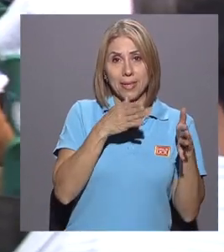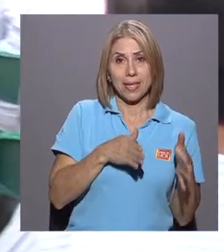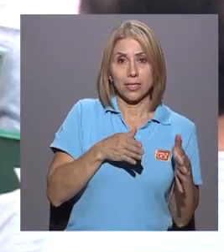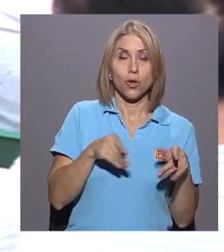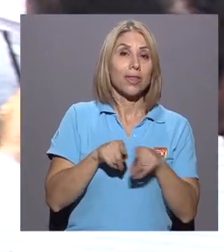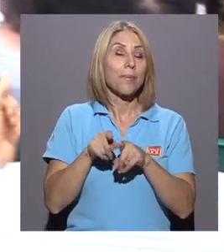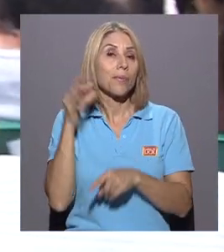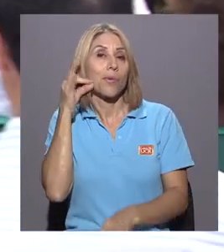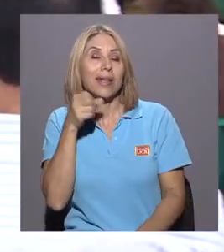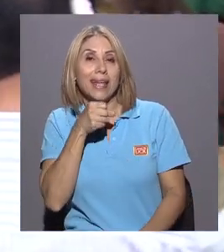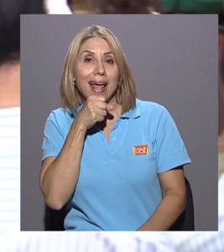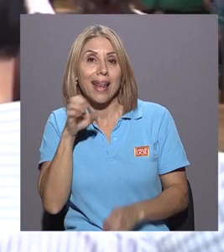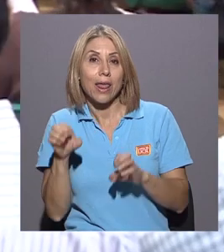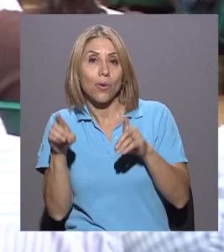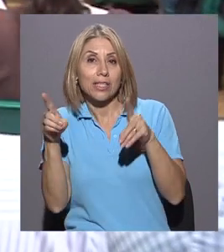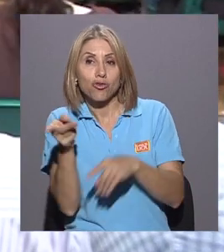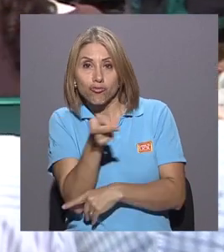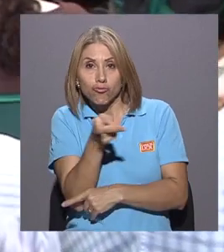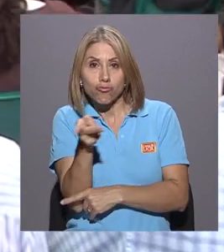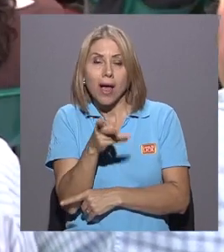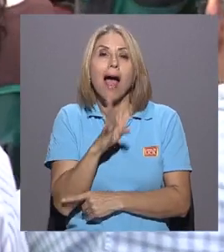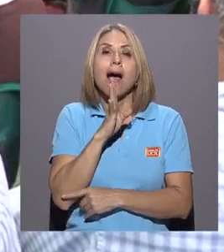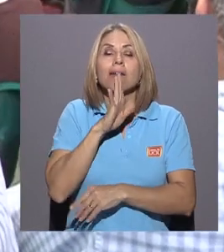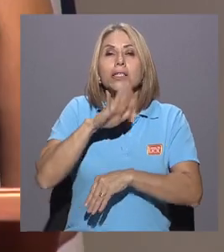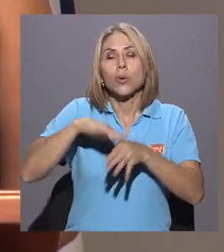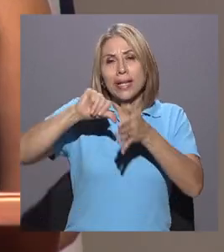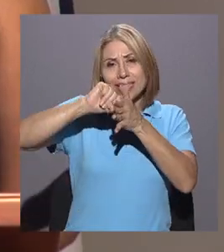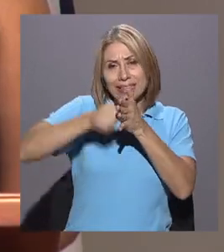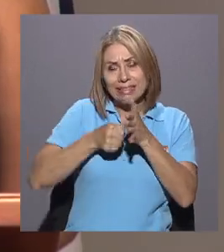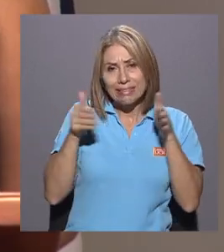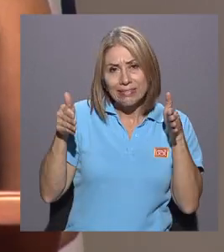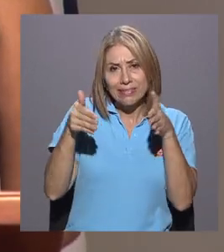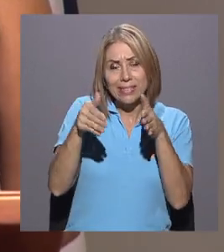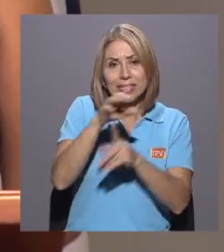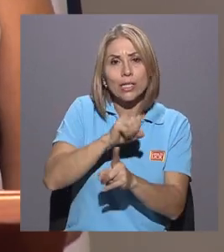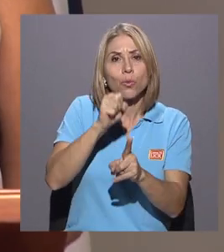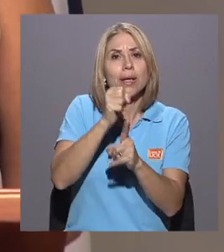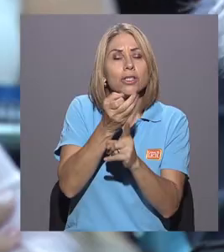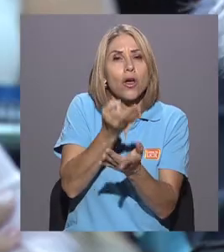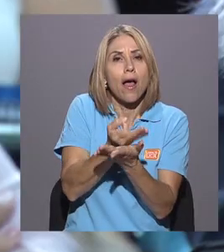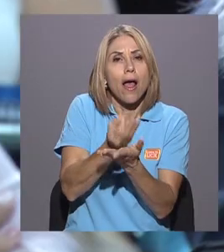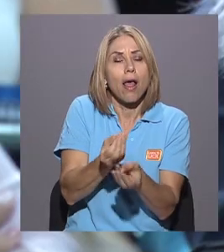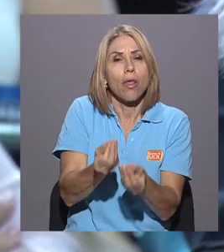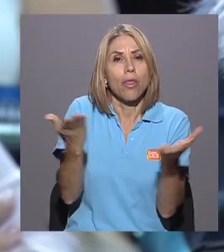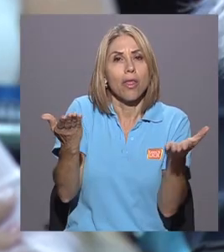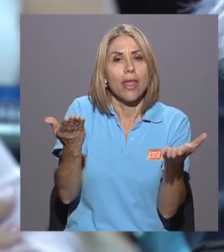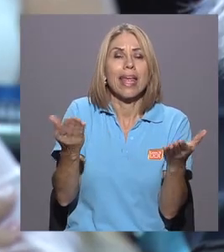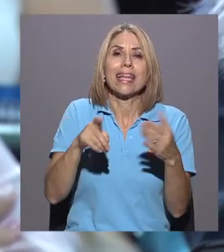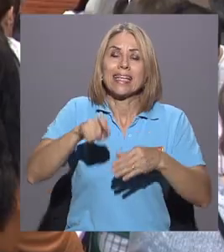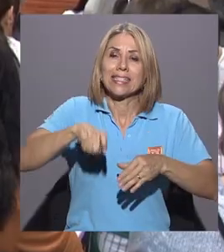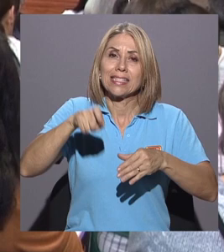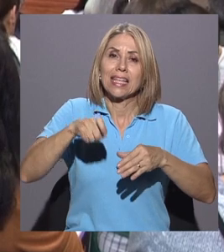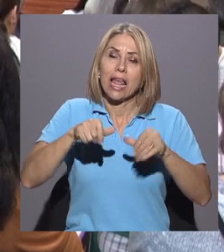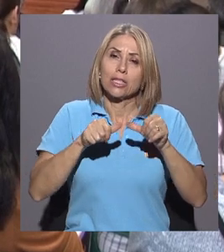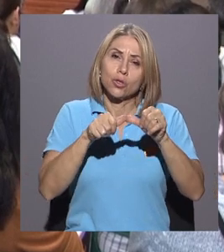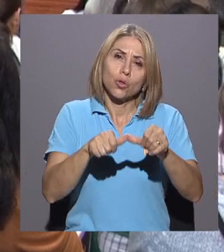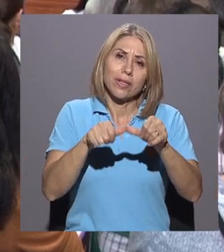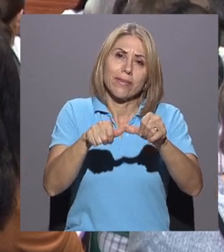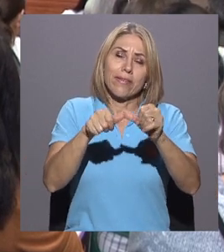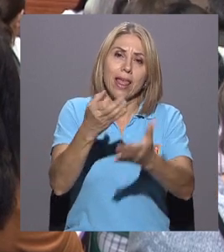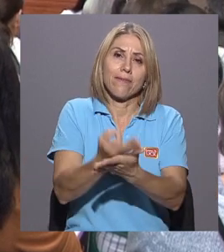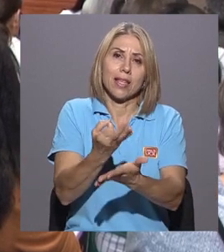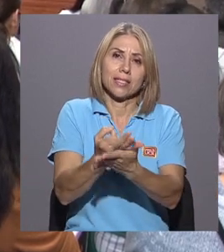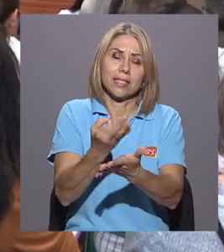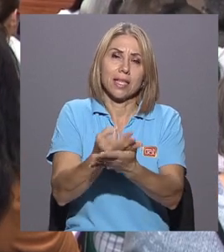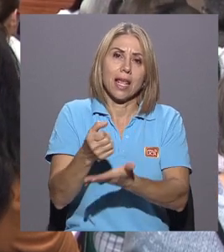como la decana de Educación enfatizan en la situación fiscal del país y la necesidad de mantener la sostenibilidad financiera de las universidades